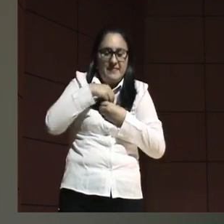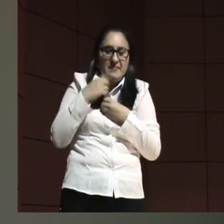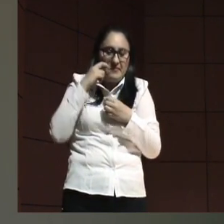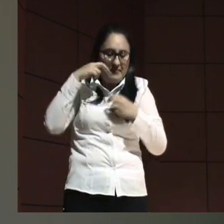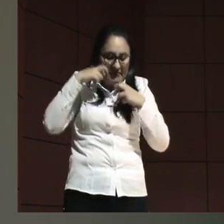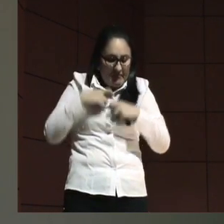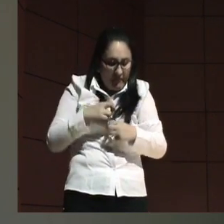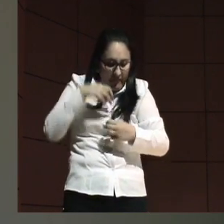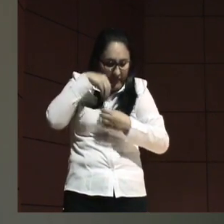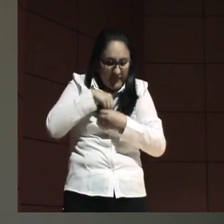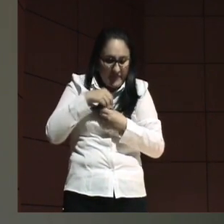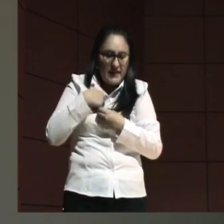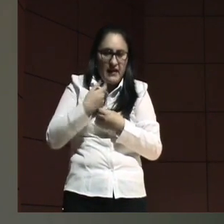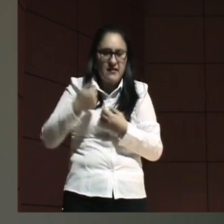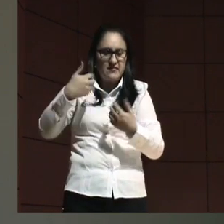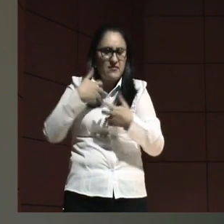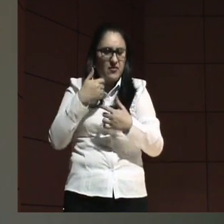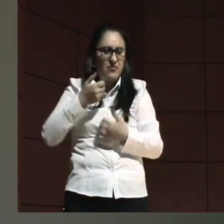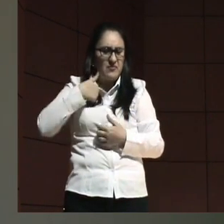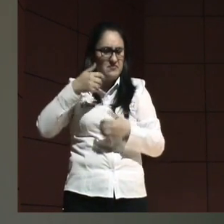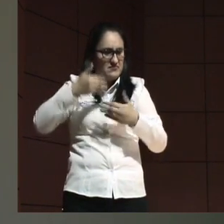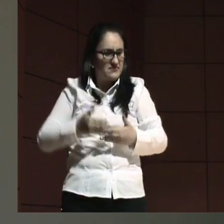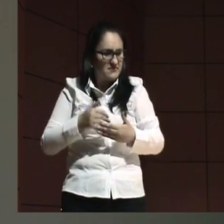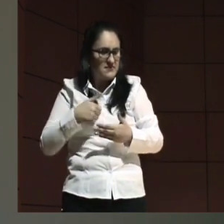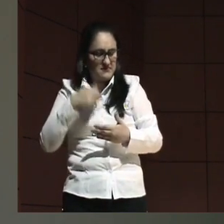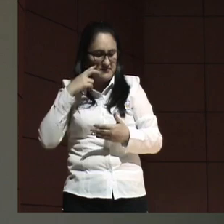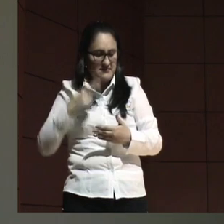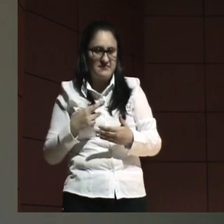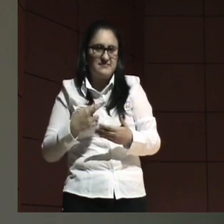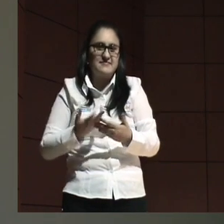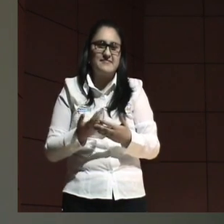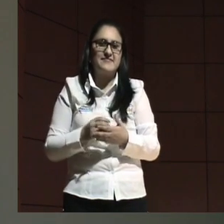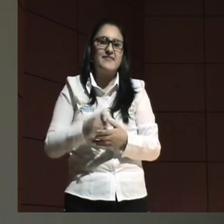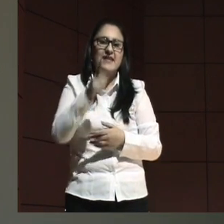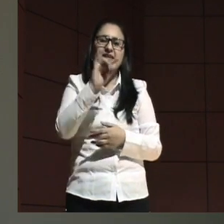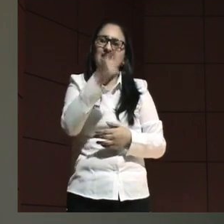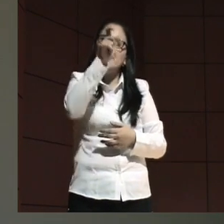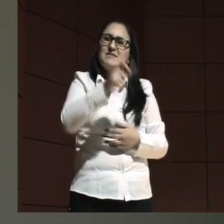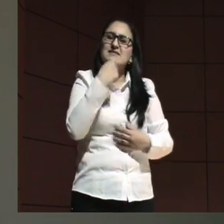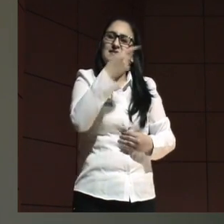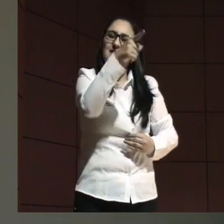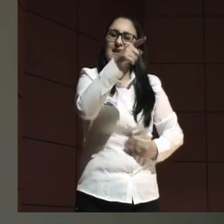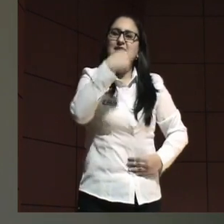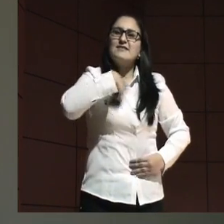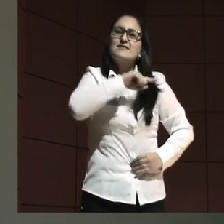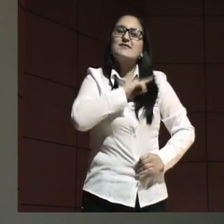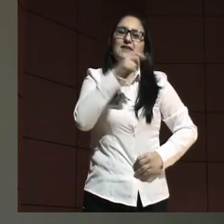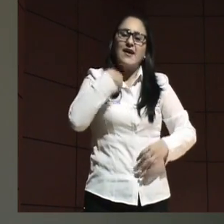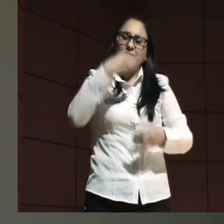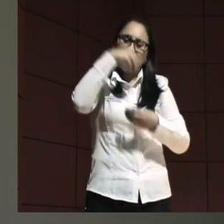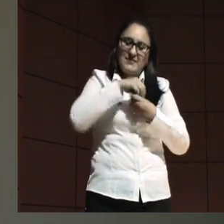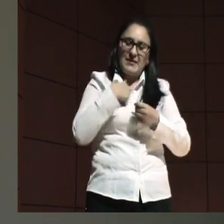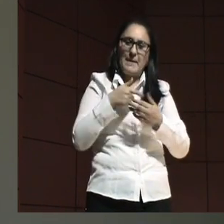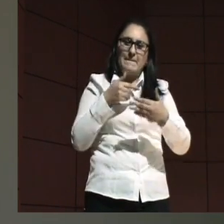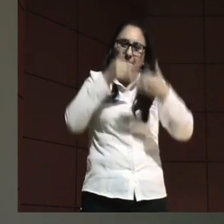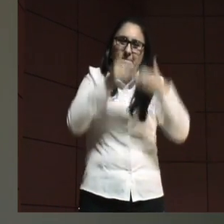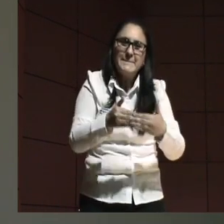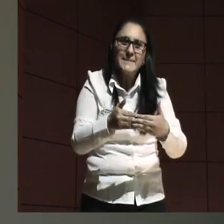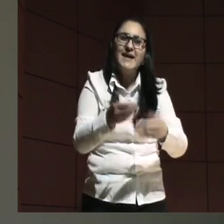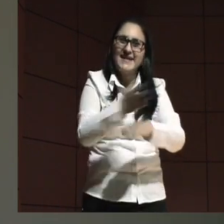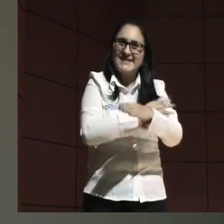interiorizar la etiqueta que nosotros mismos le hemos puesto alguien decía allí es que nosotros somos los que hemos puesto la barrera